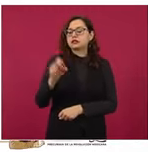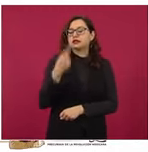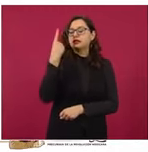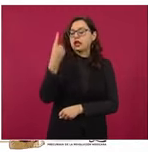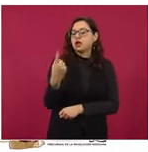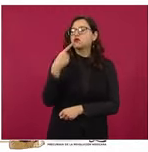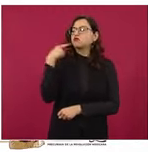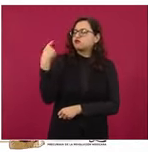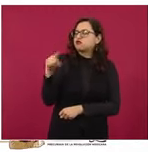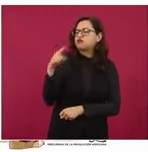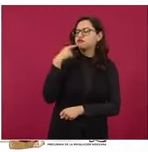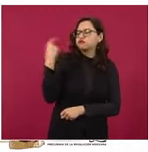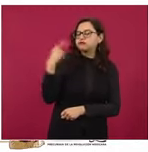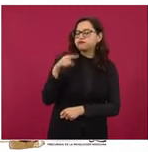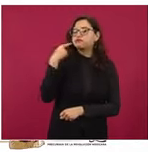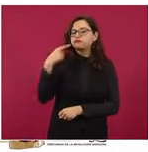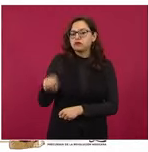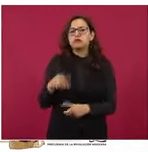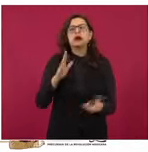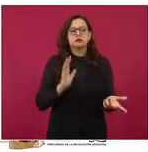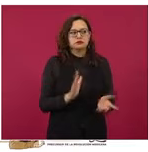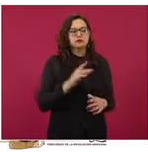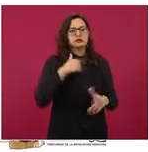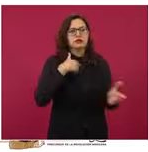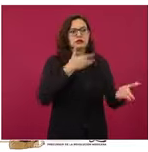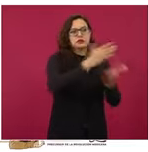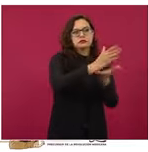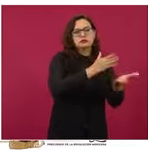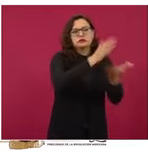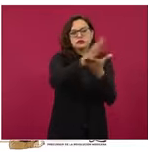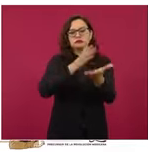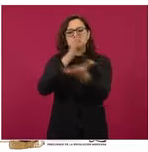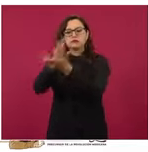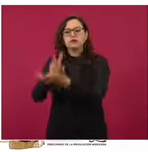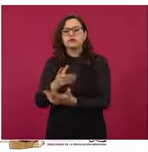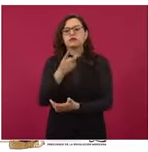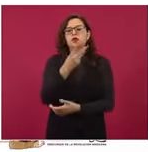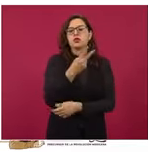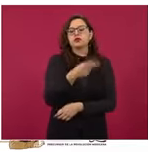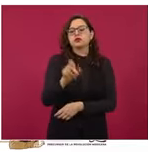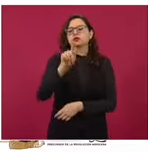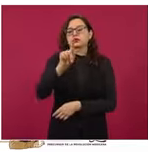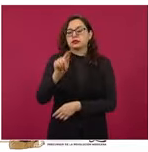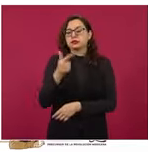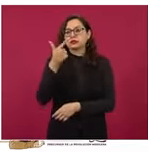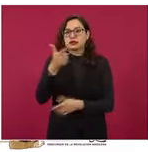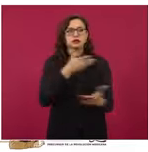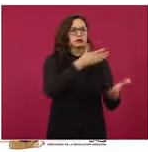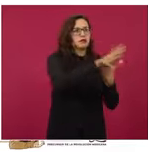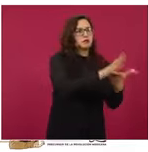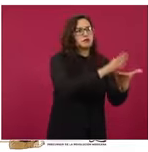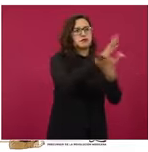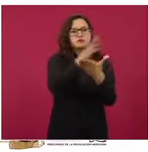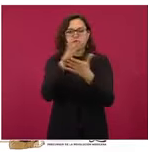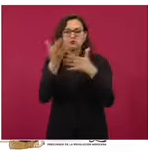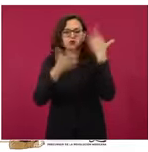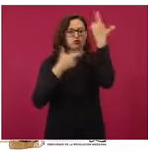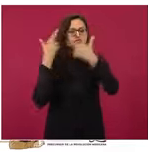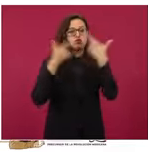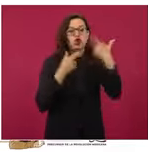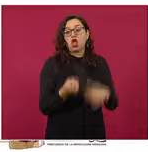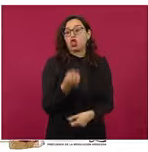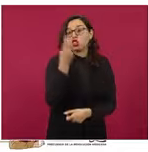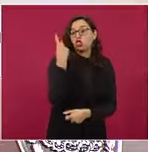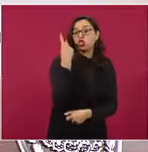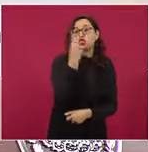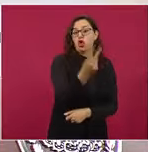277 verificaciones, dos gasolineras no se dejaron colocar, los sellos quiere decir